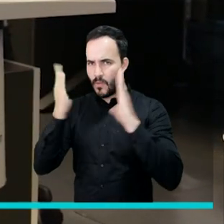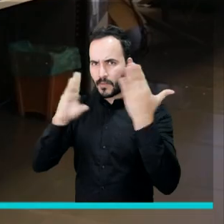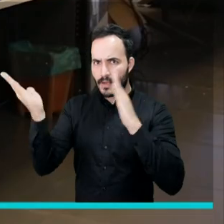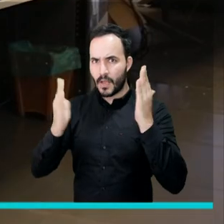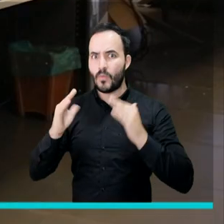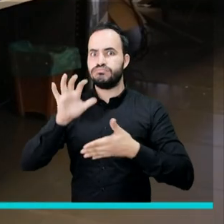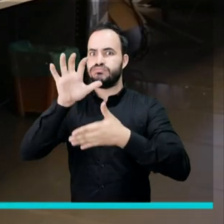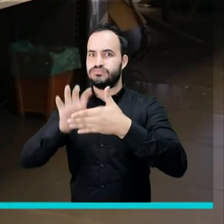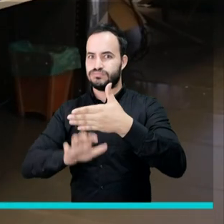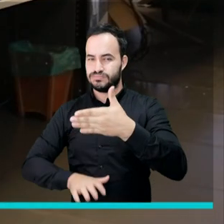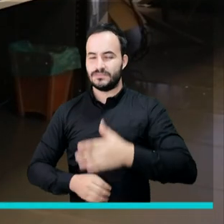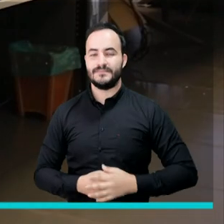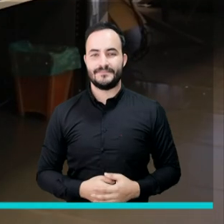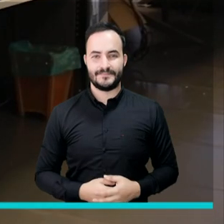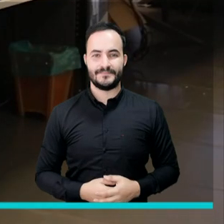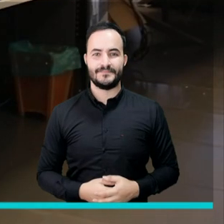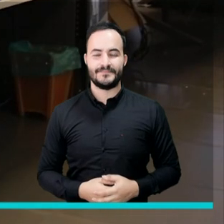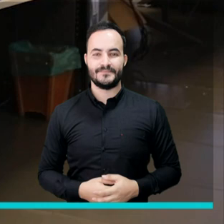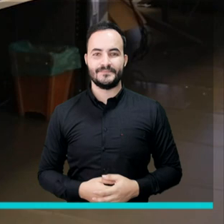periodo del año 2020.